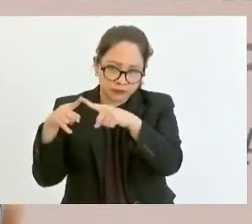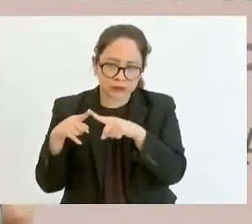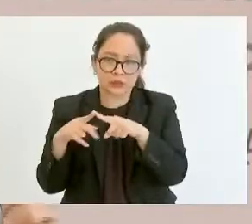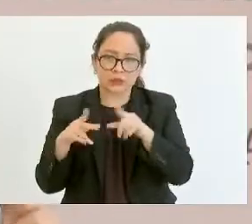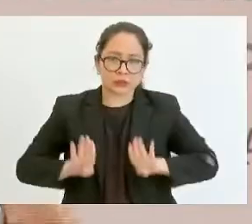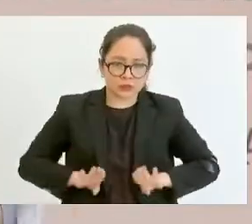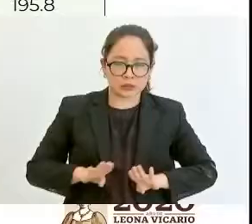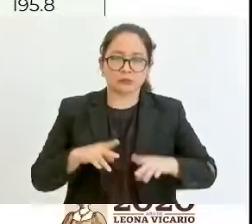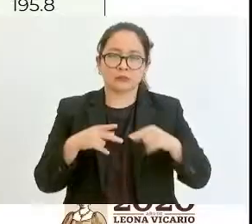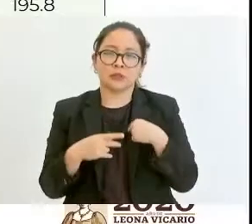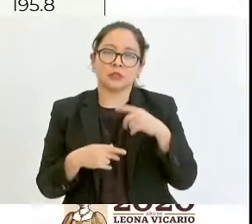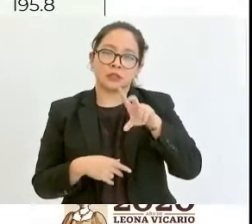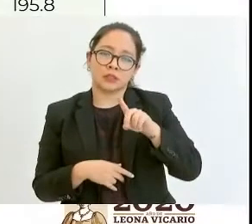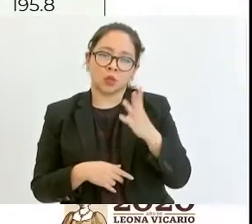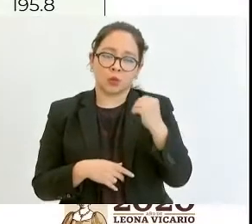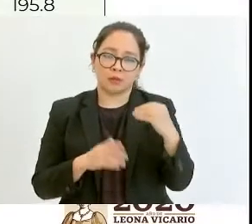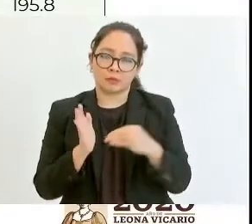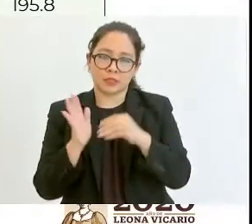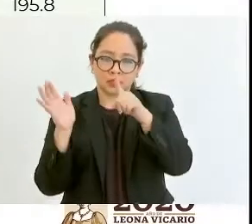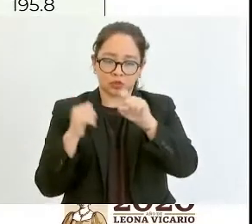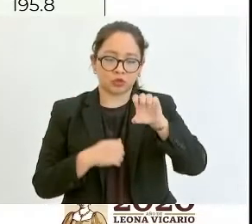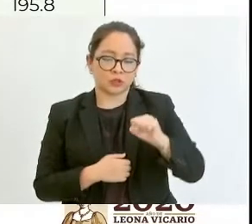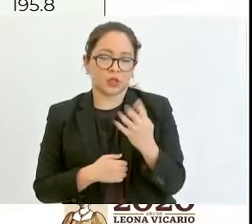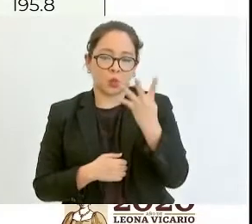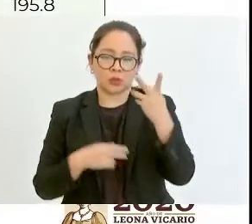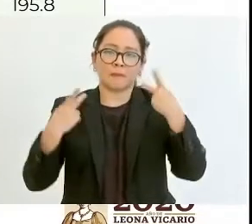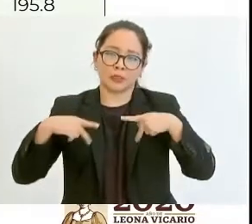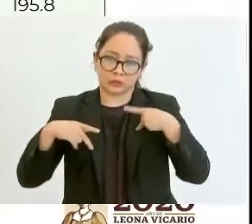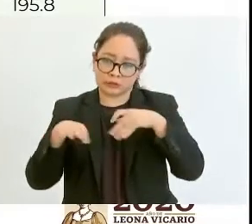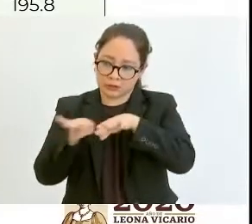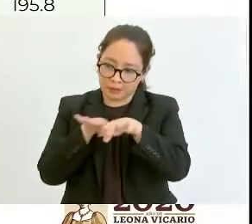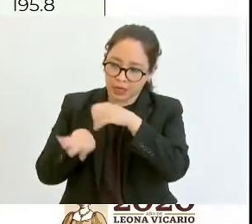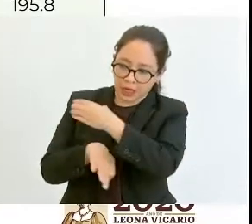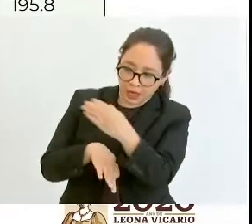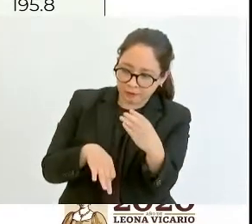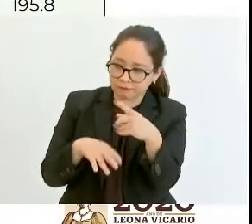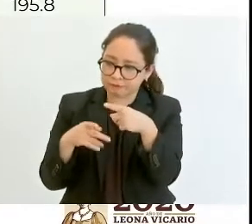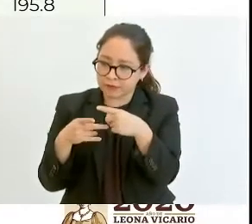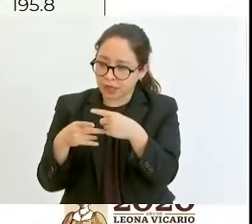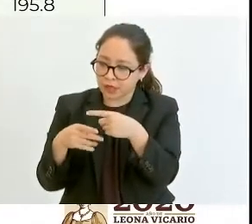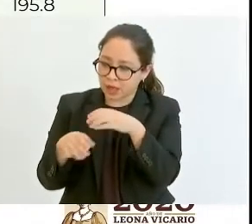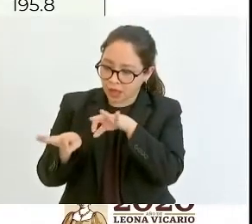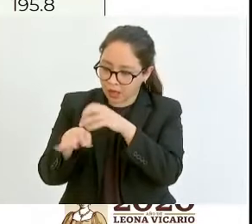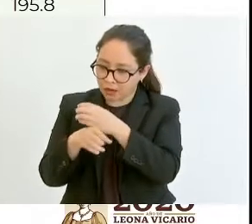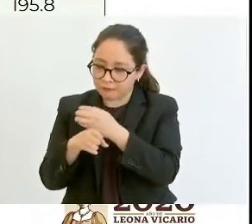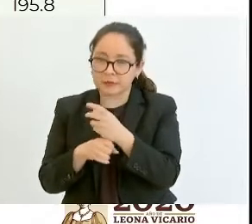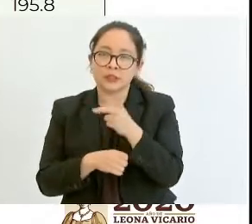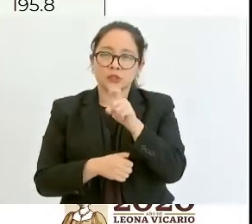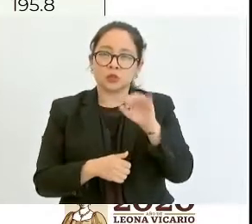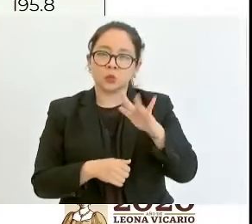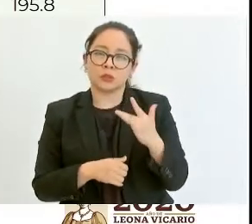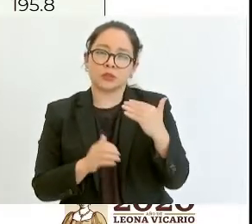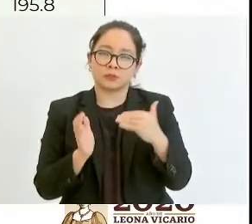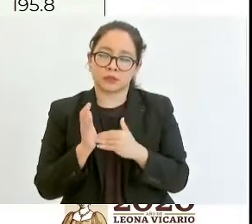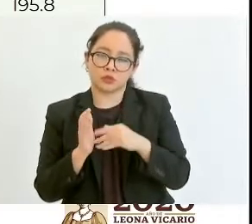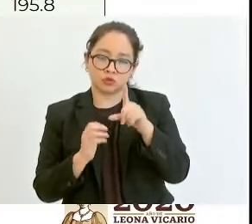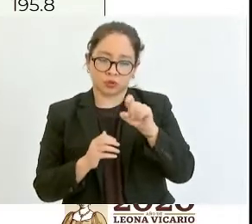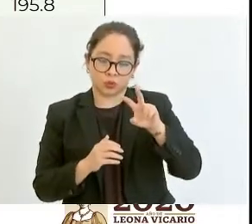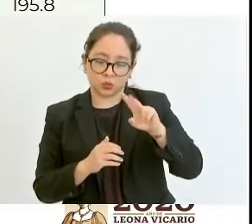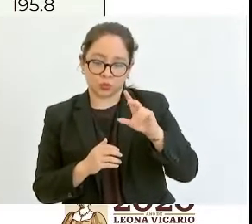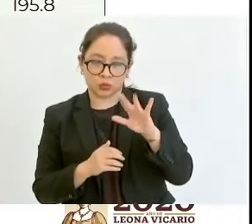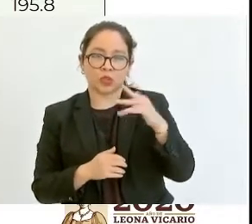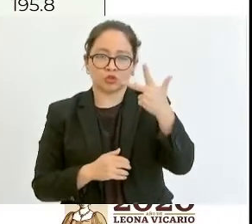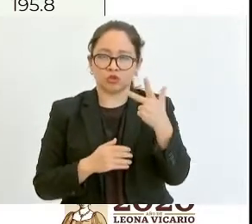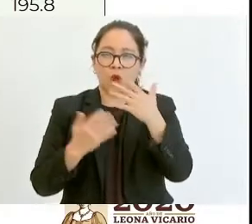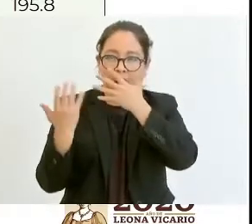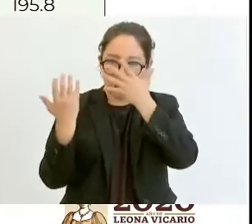.164 productores de café y a 56.278 productores de caña de azúcar y